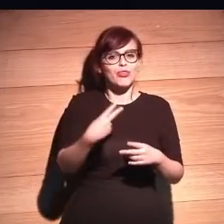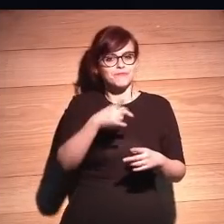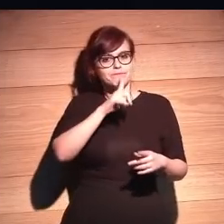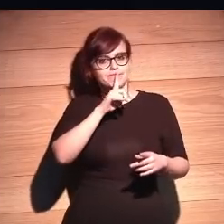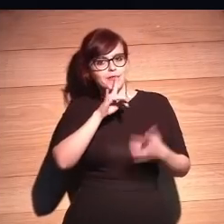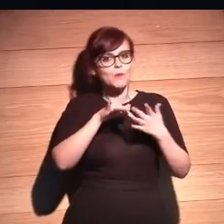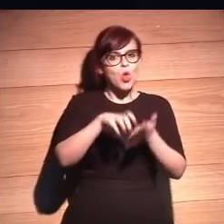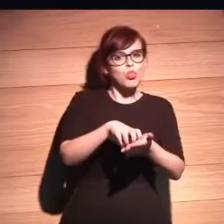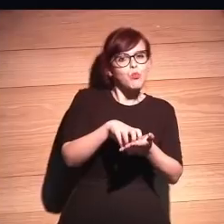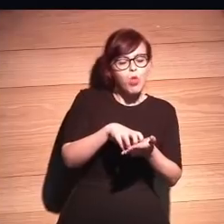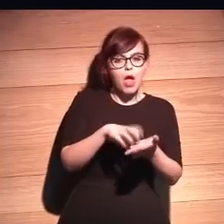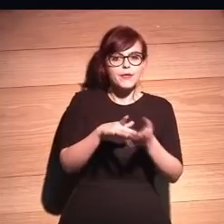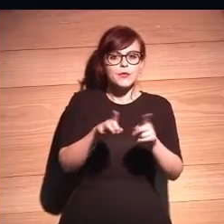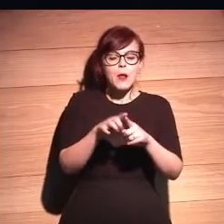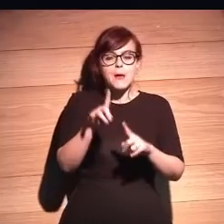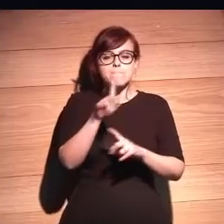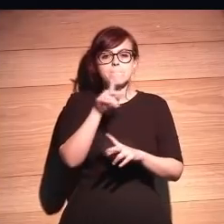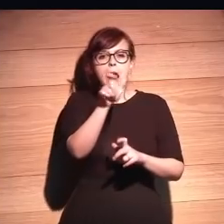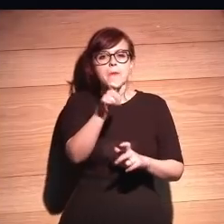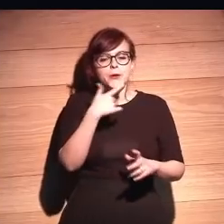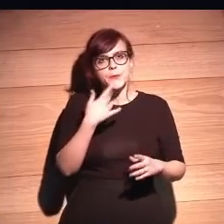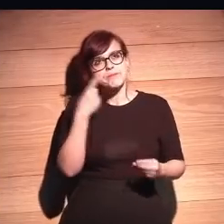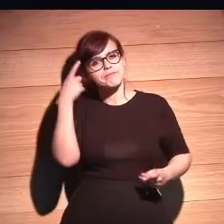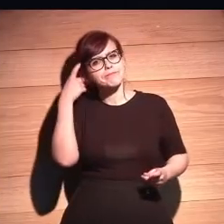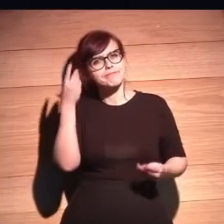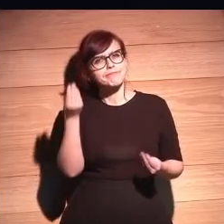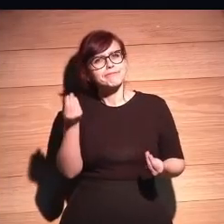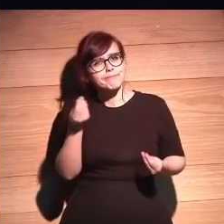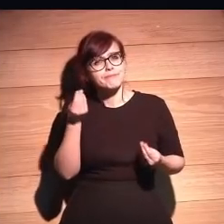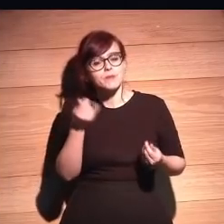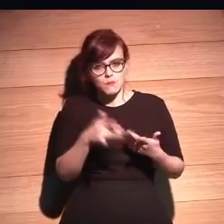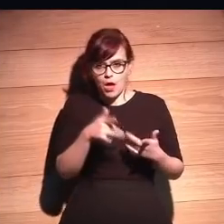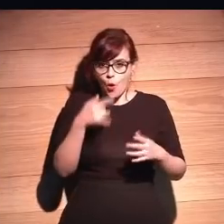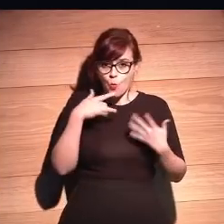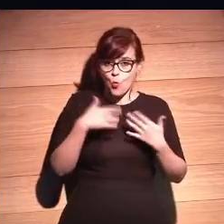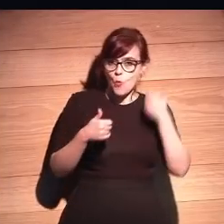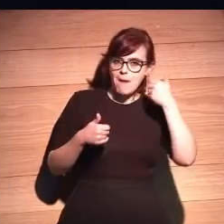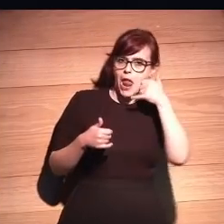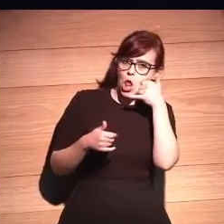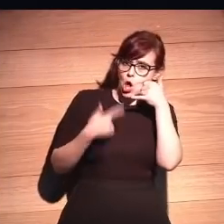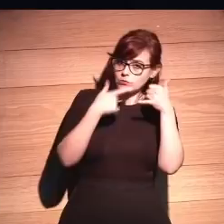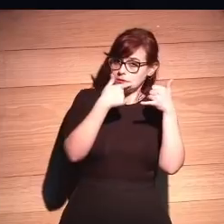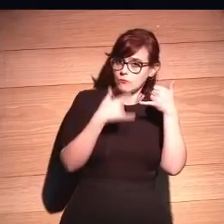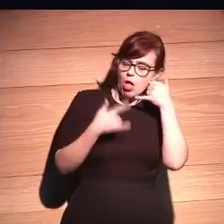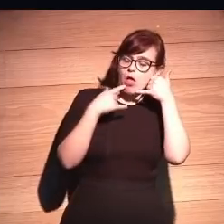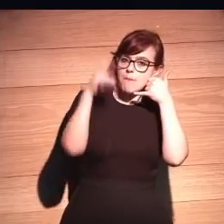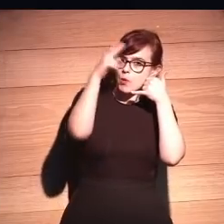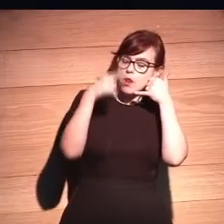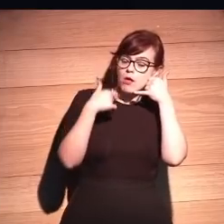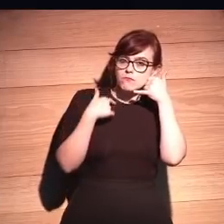silencios, duda, no encontrar la palabra adecuada. Y obviamente, el humano del otro lado del teléfono lo